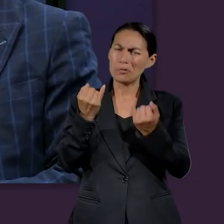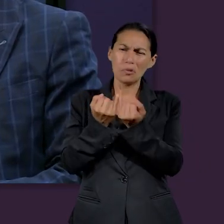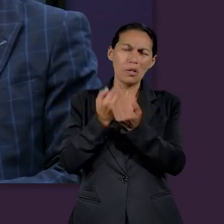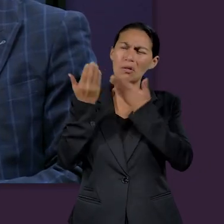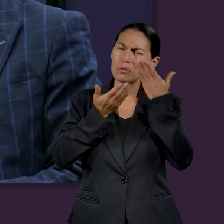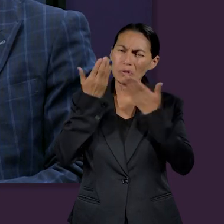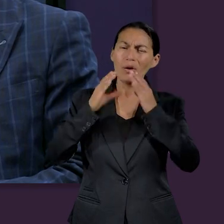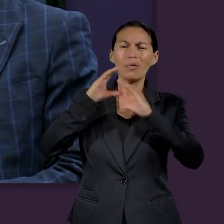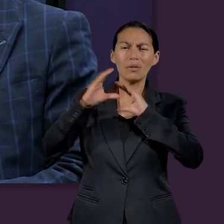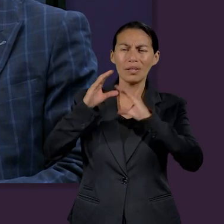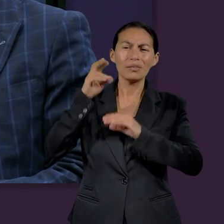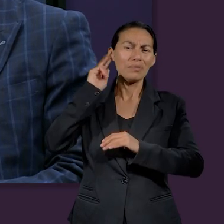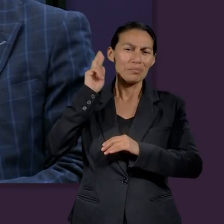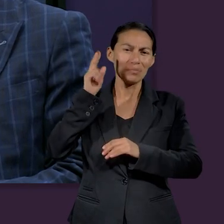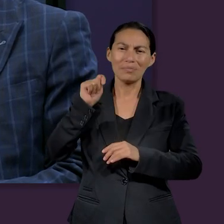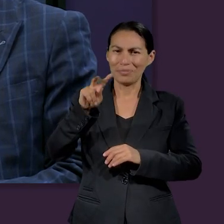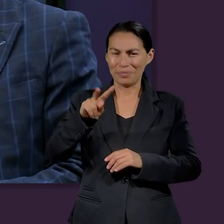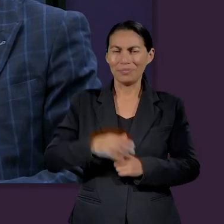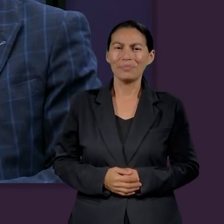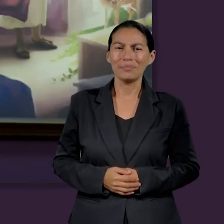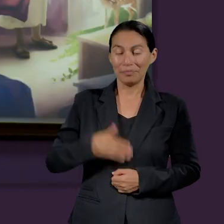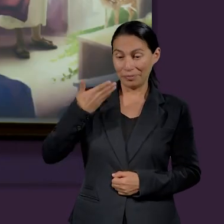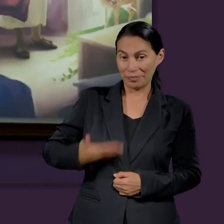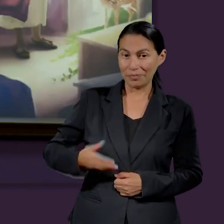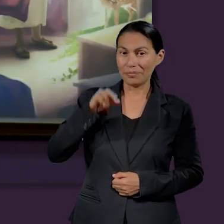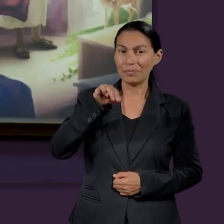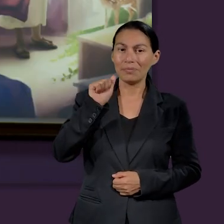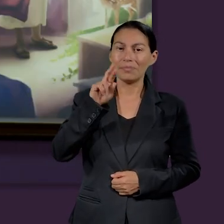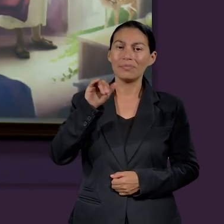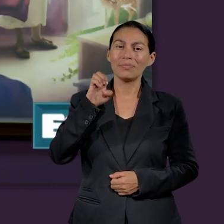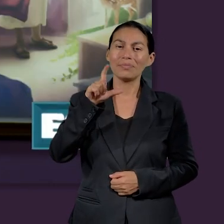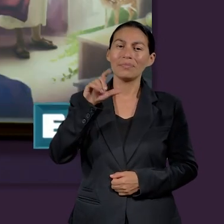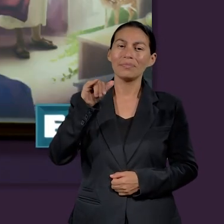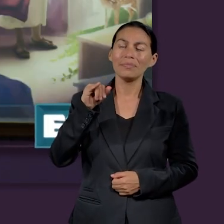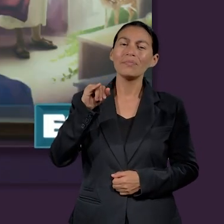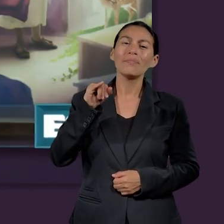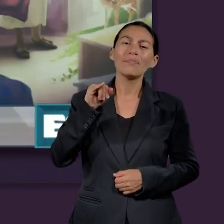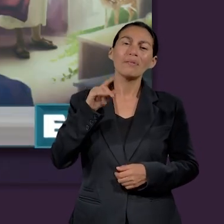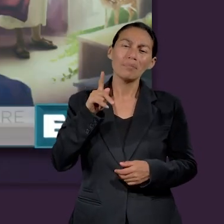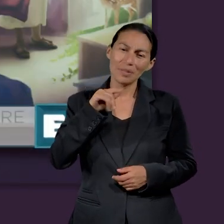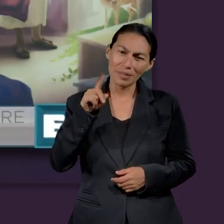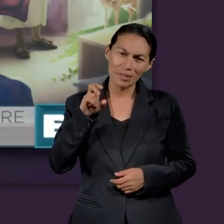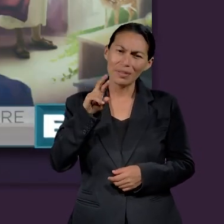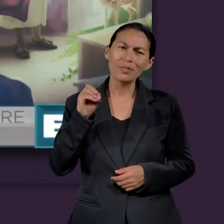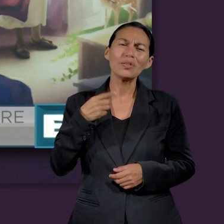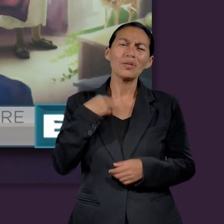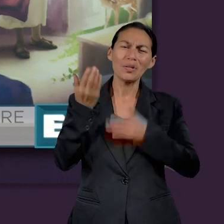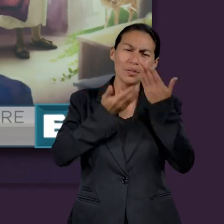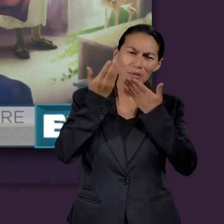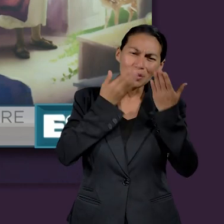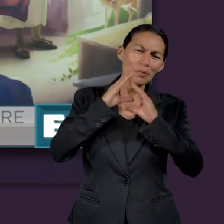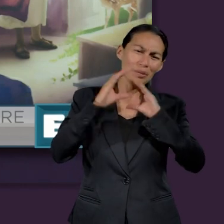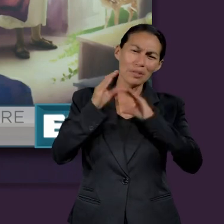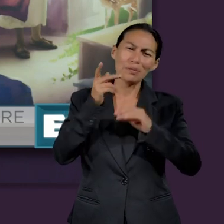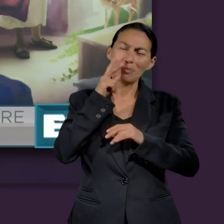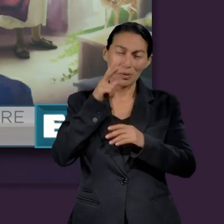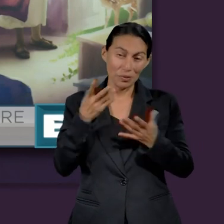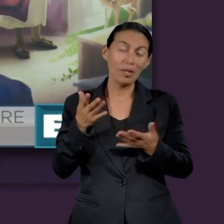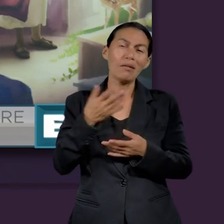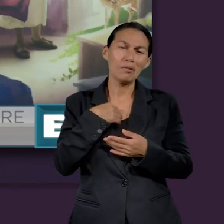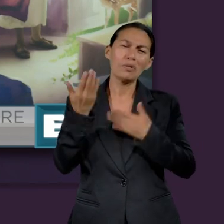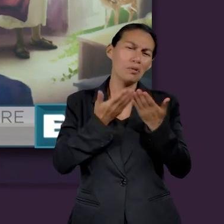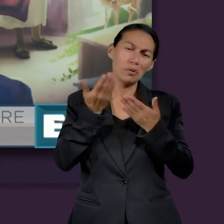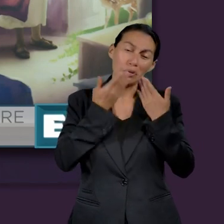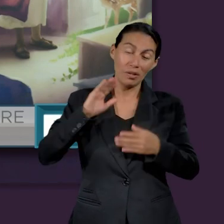y también estudié la carrera de Comunicación y Medios. Mi nombre es Marielly Pizarro Aguirre, soy de Chihuahua y estudié